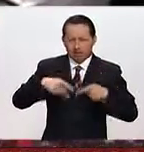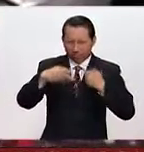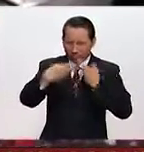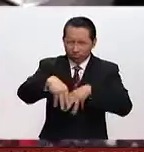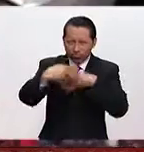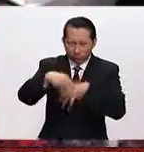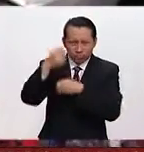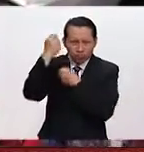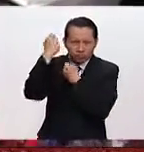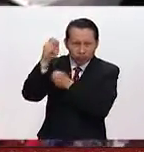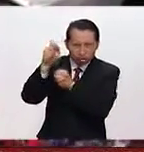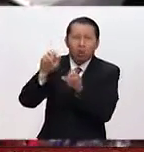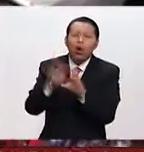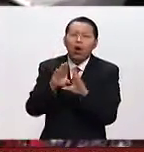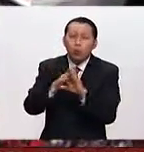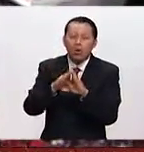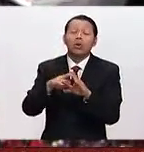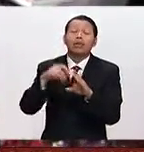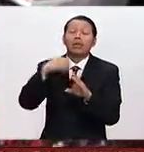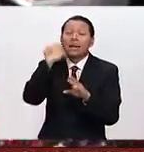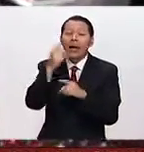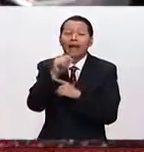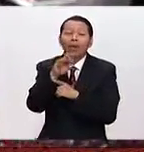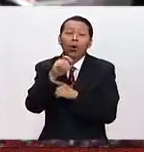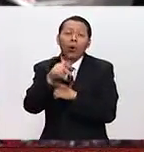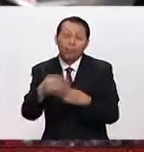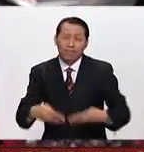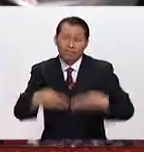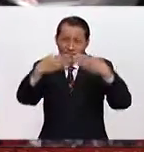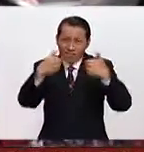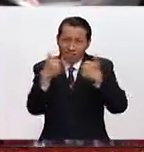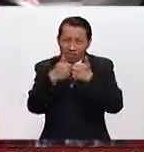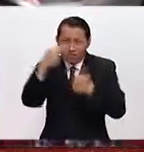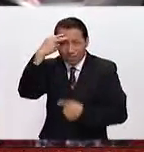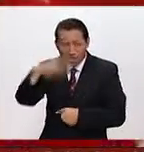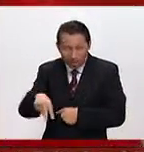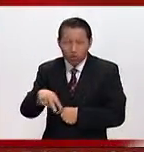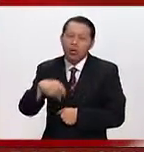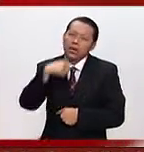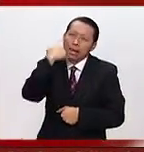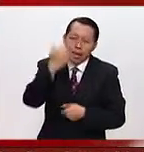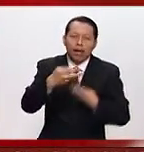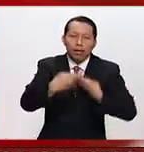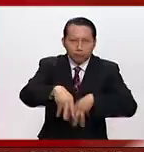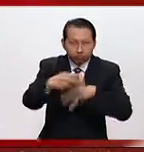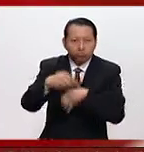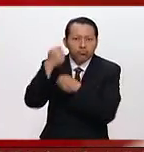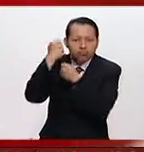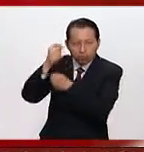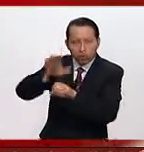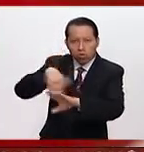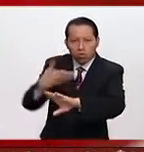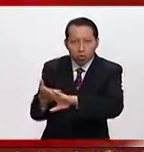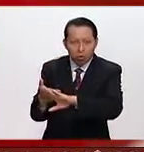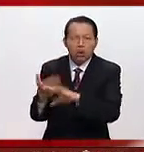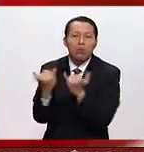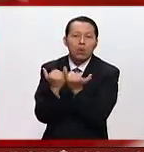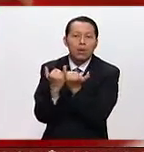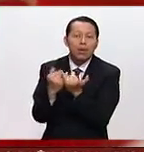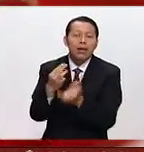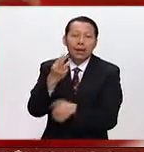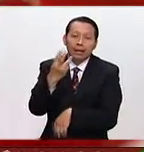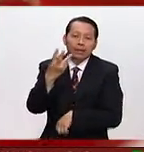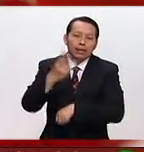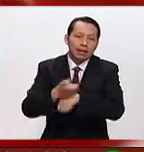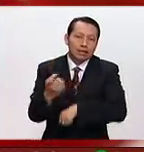hacer Donald Trump en la frontera con México y varios grupos tienen planeras manifestaciones adicionales en lo que será este tercer día